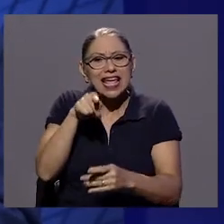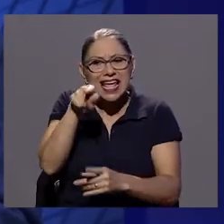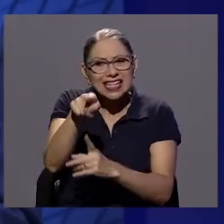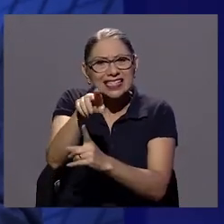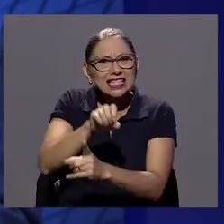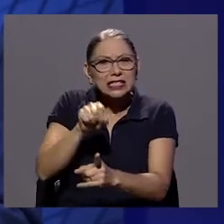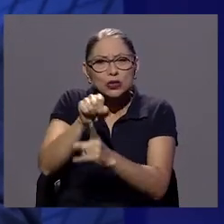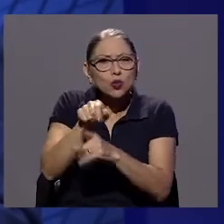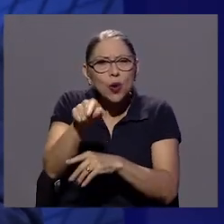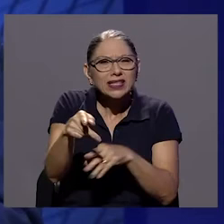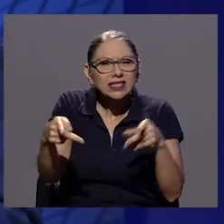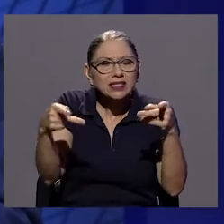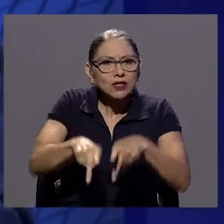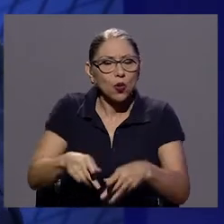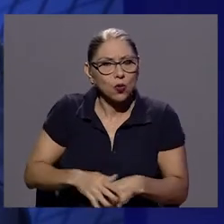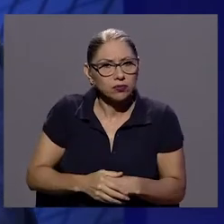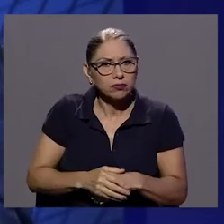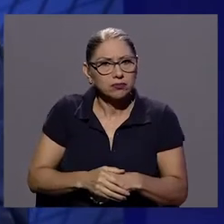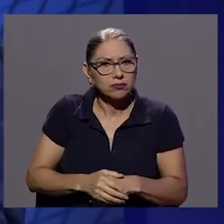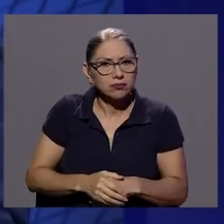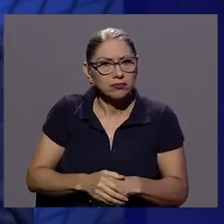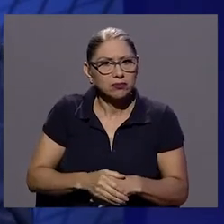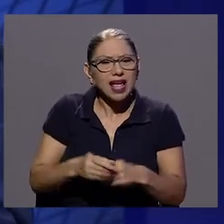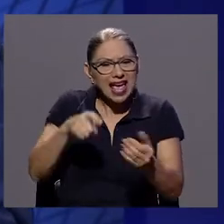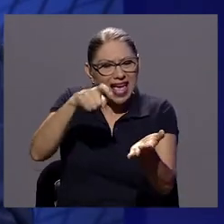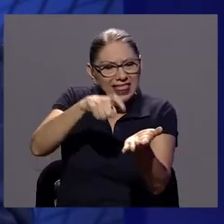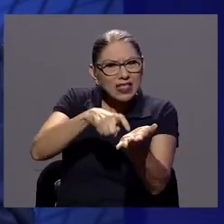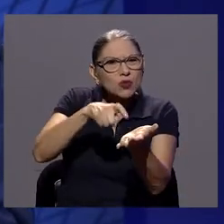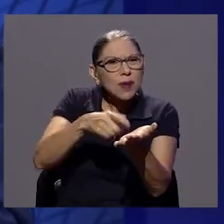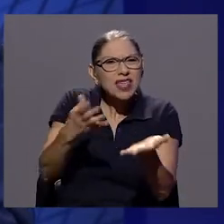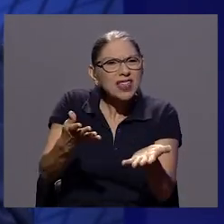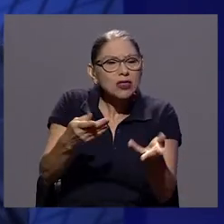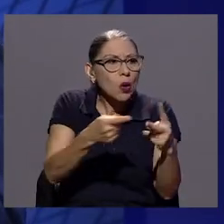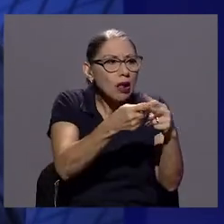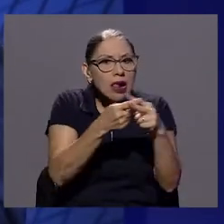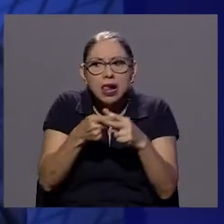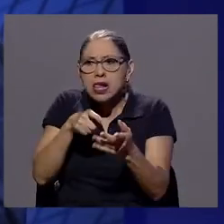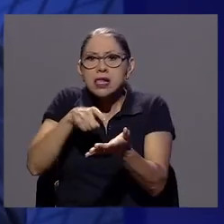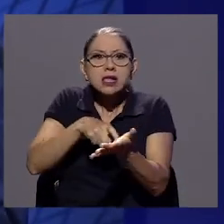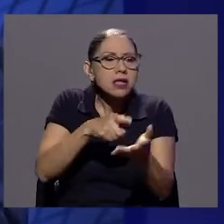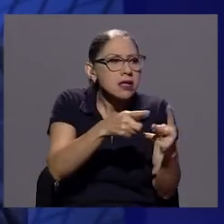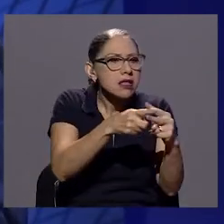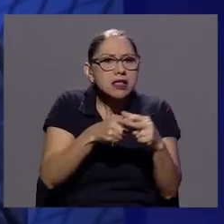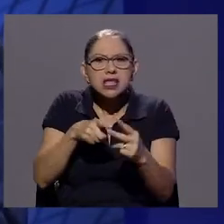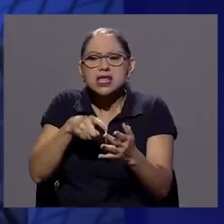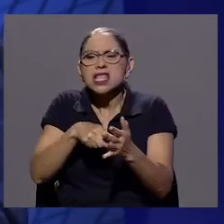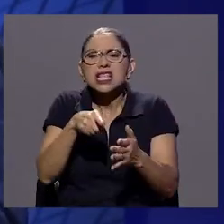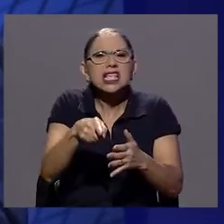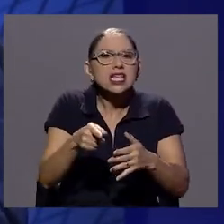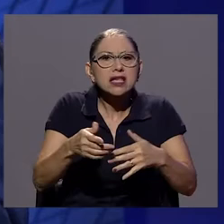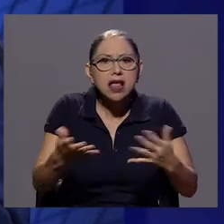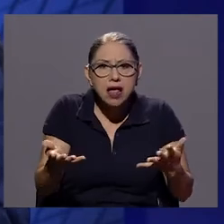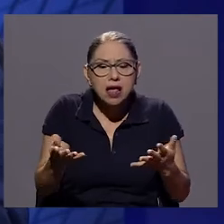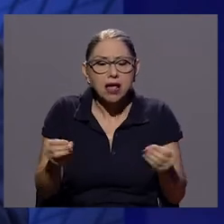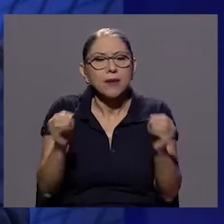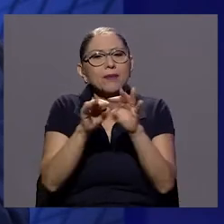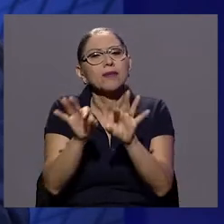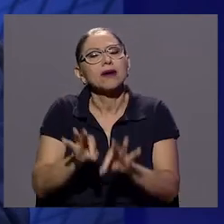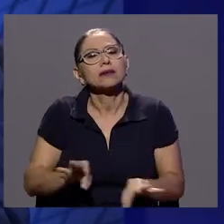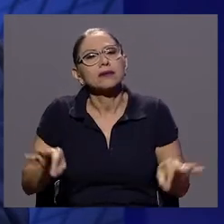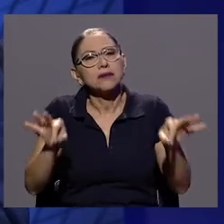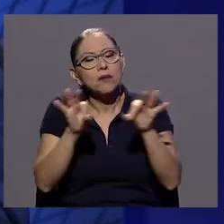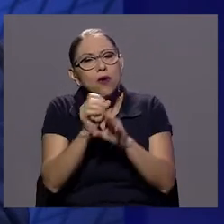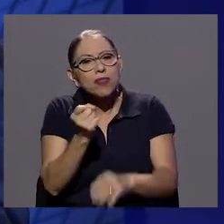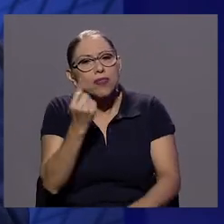fenómeno o de qué tamaño es ese fenómeno del endeudamiento y más importante aún, tratar de ir